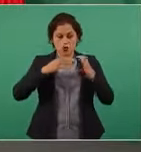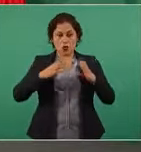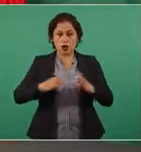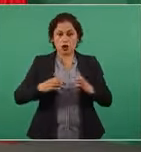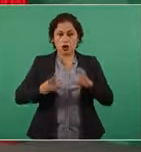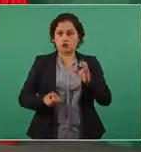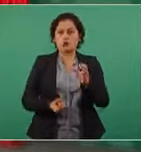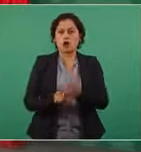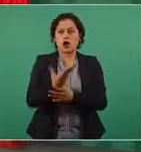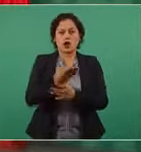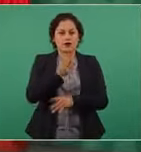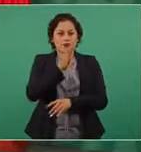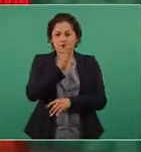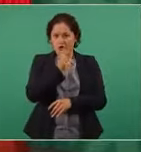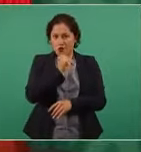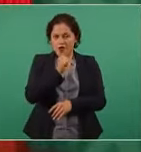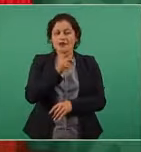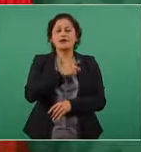reposar,